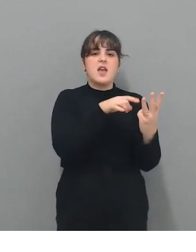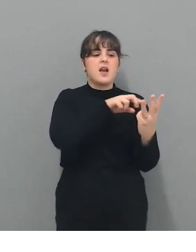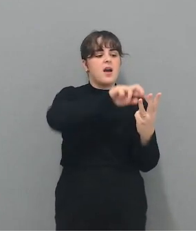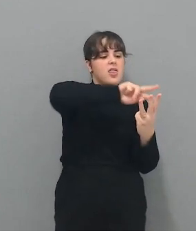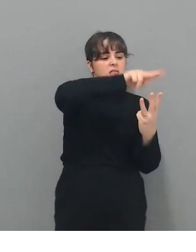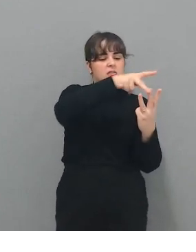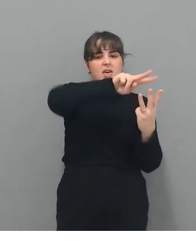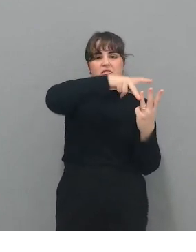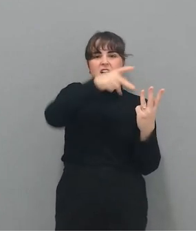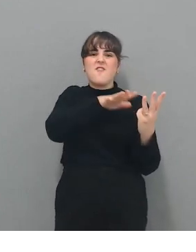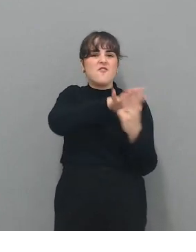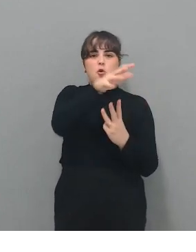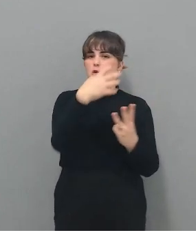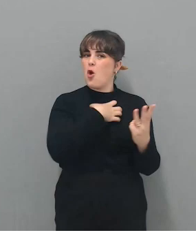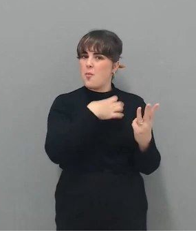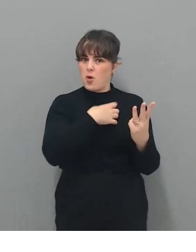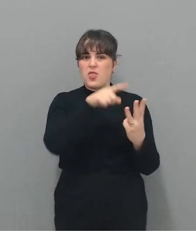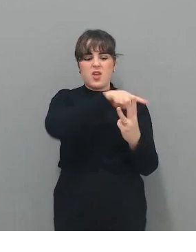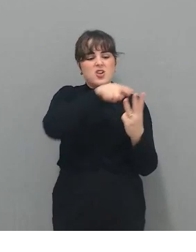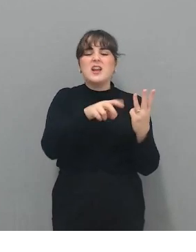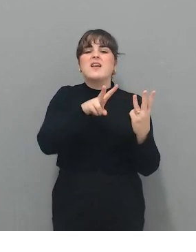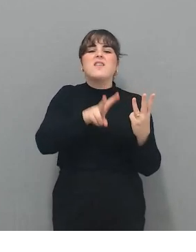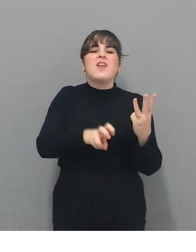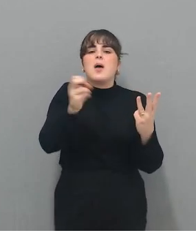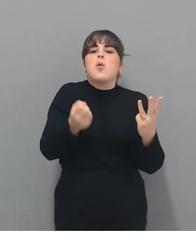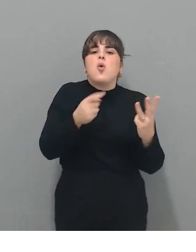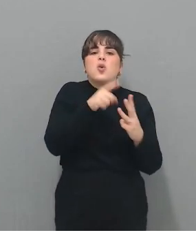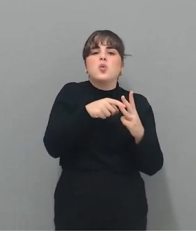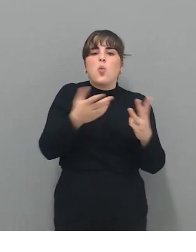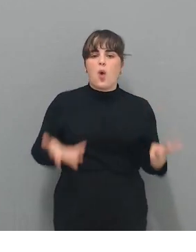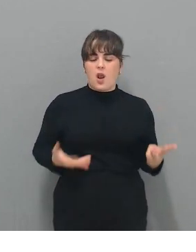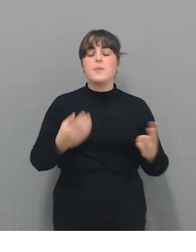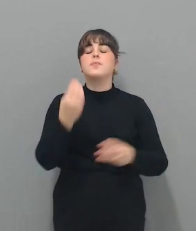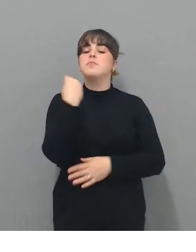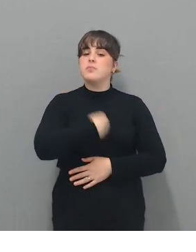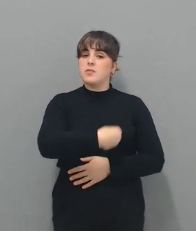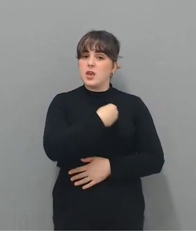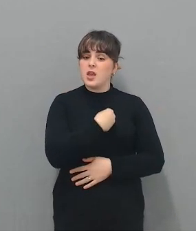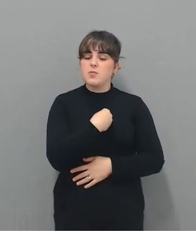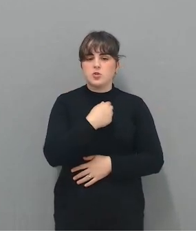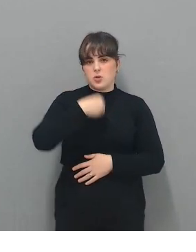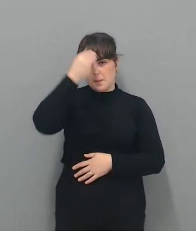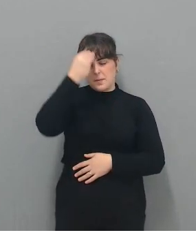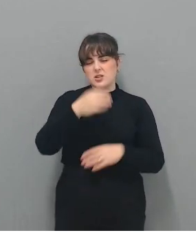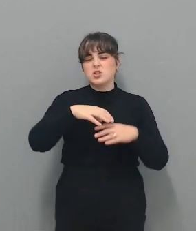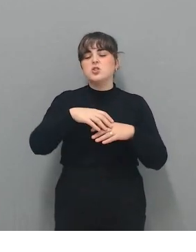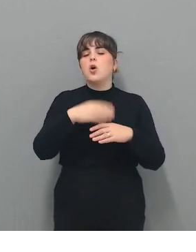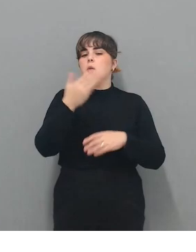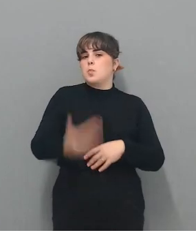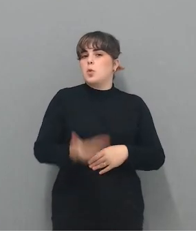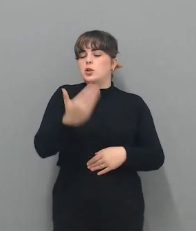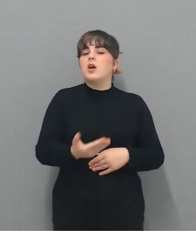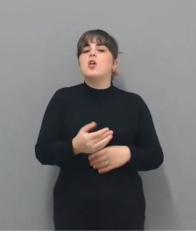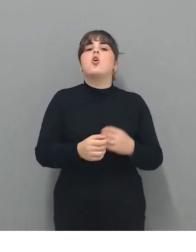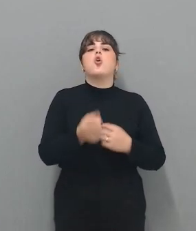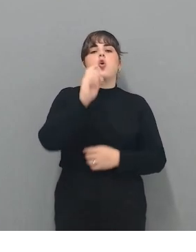sepan para qué sirven. Y lo más importante, y para mí esto creo que es fundamental, es el conocimiento jurídico económico.